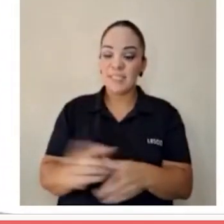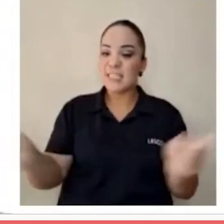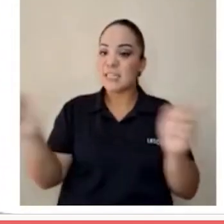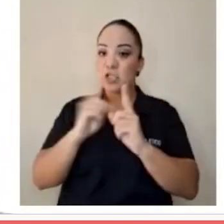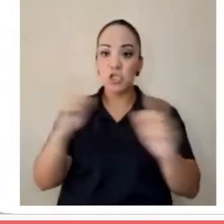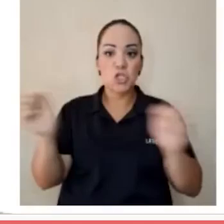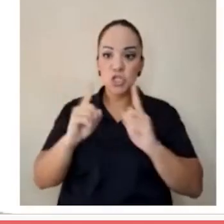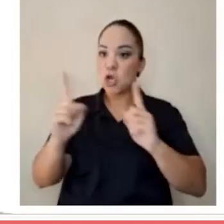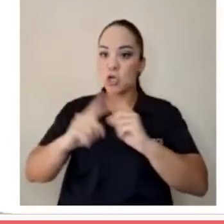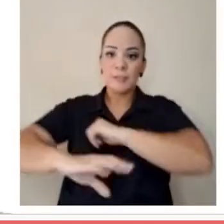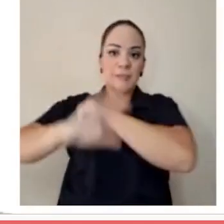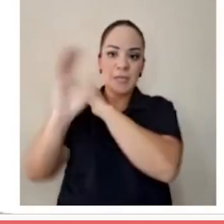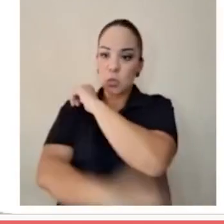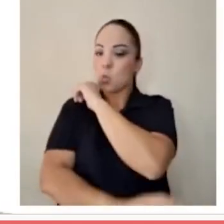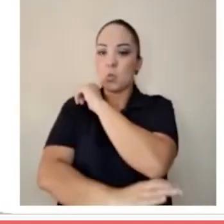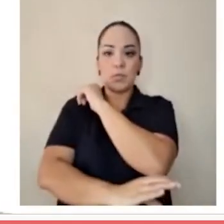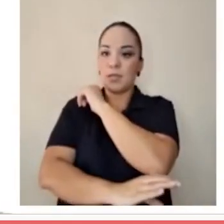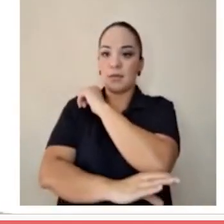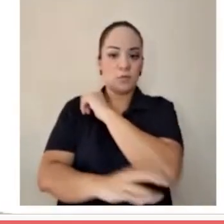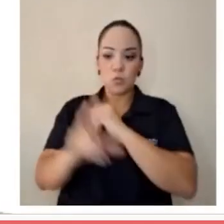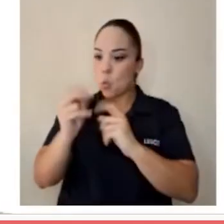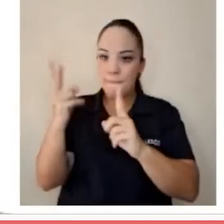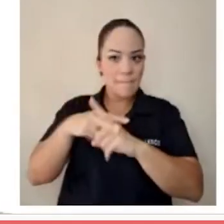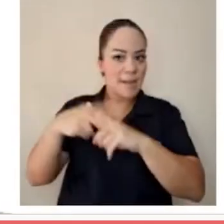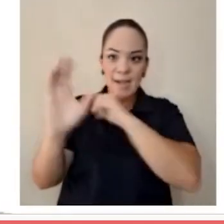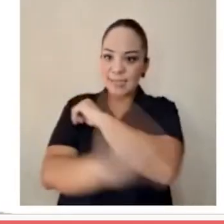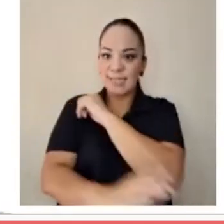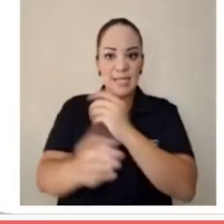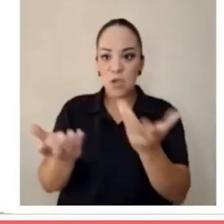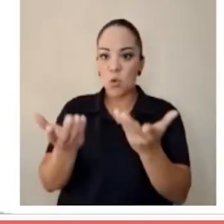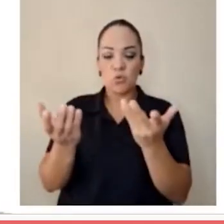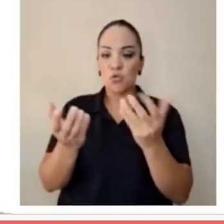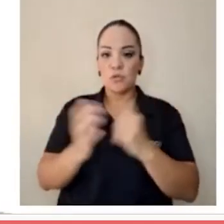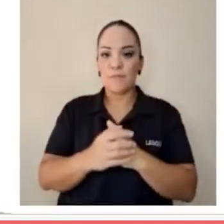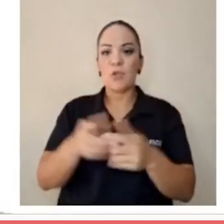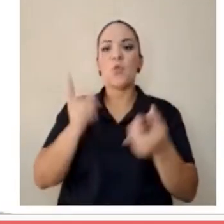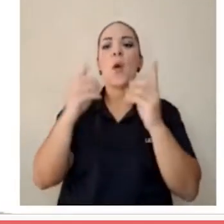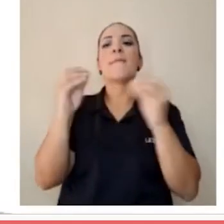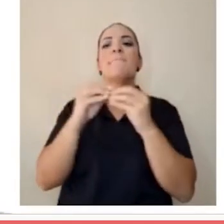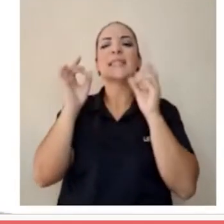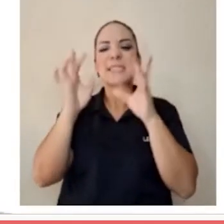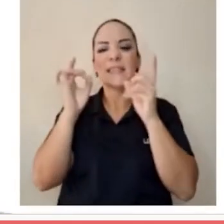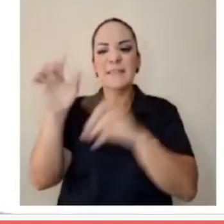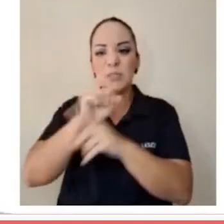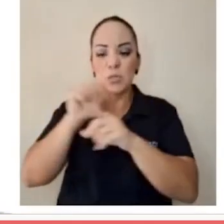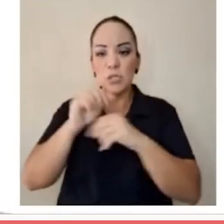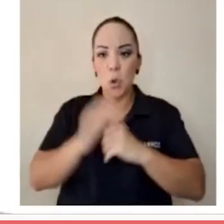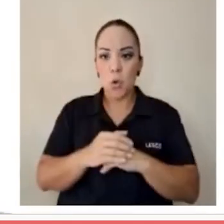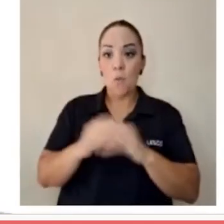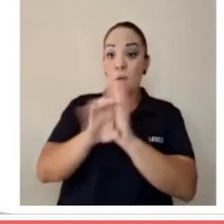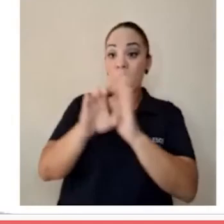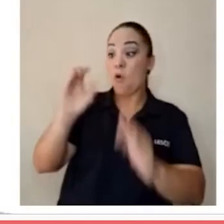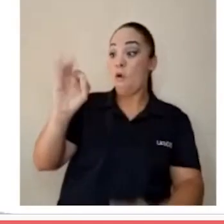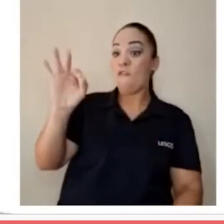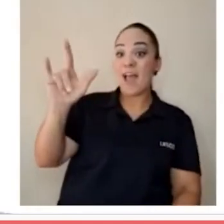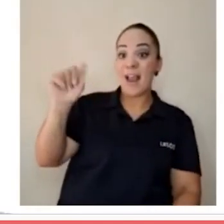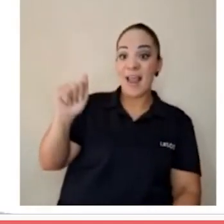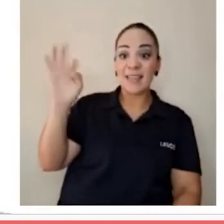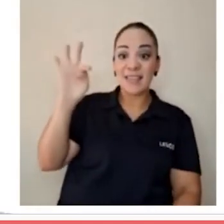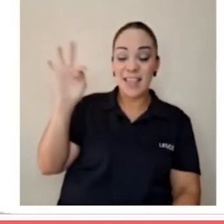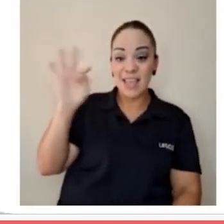los castigos correspondientes, ¿qué es más criminal que Ofelia Tattelbaum,